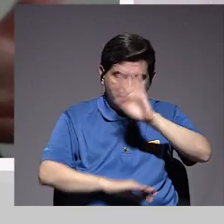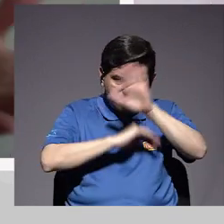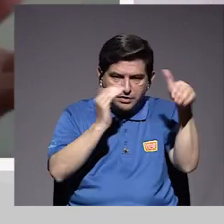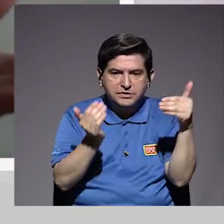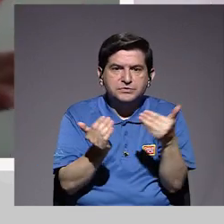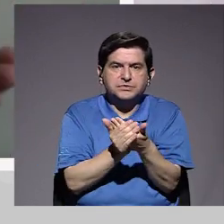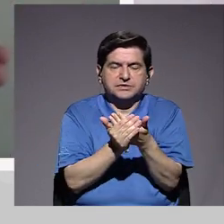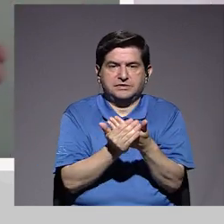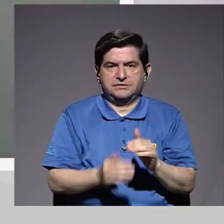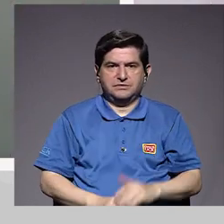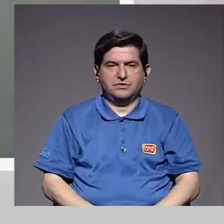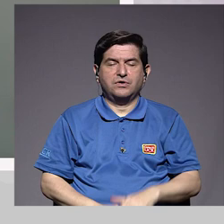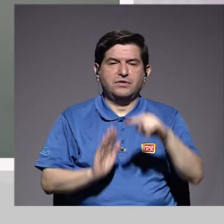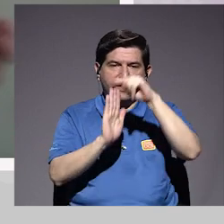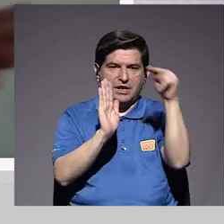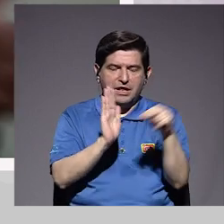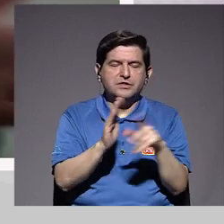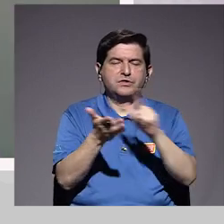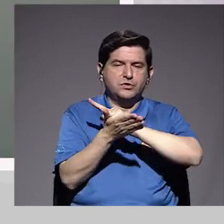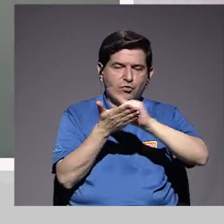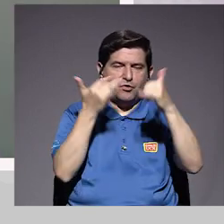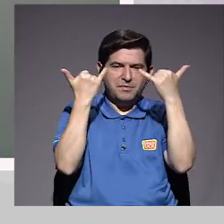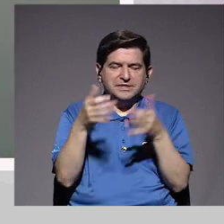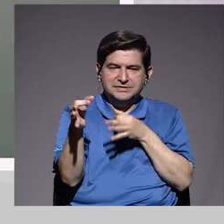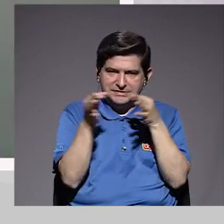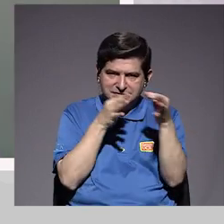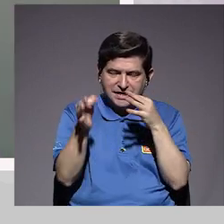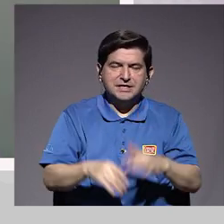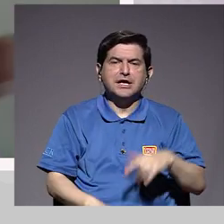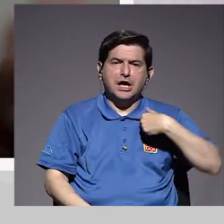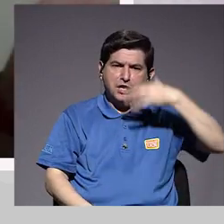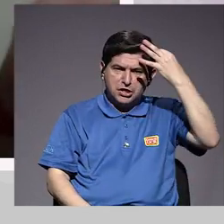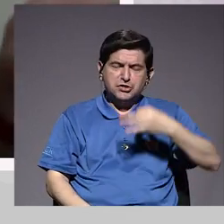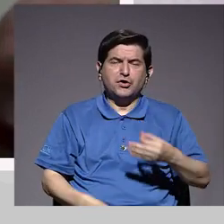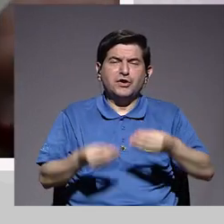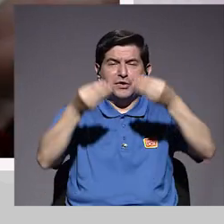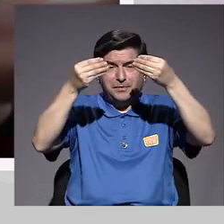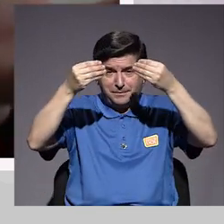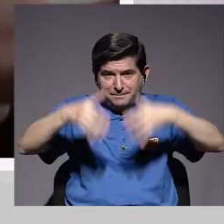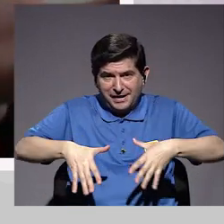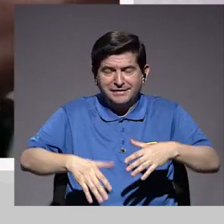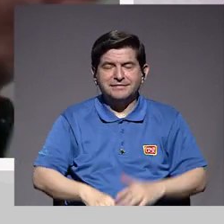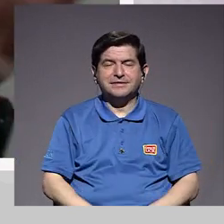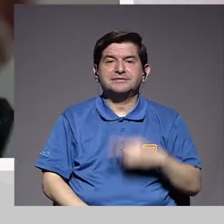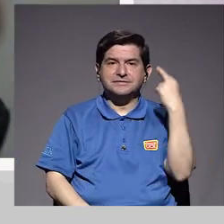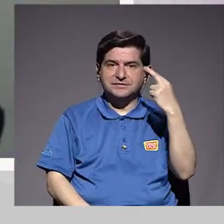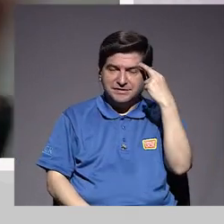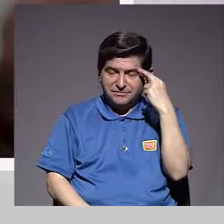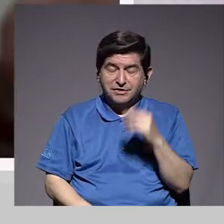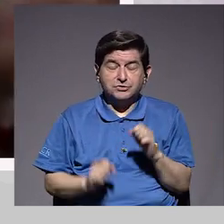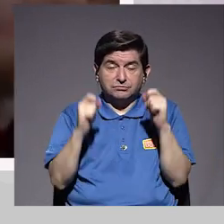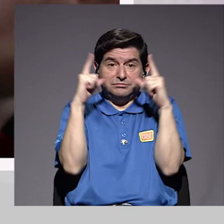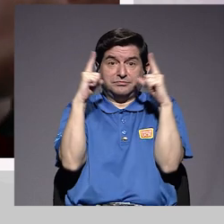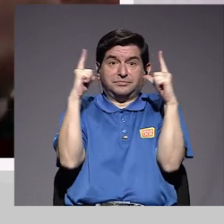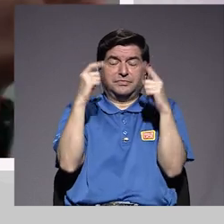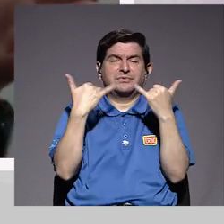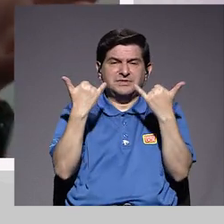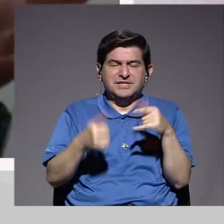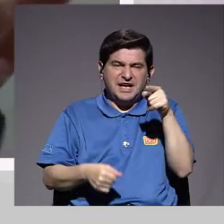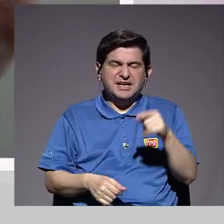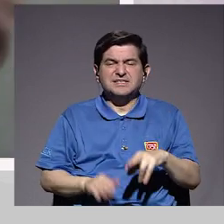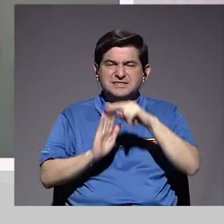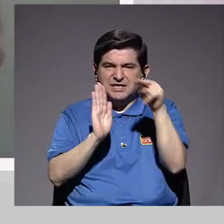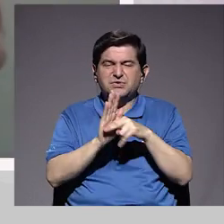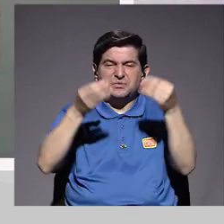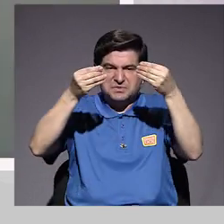respetar todas las normas de higiene que ya se han venido dando. Yo creo que se habían perdido definitivamente. Por eso es que nos conmocionó tanto porque se habían